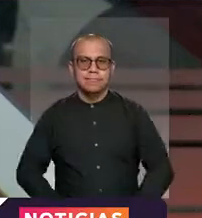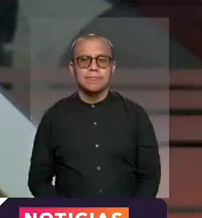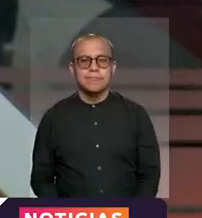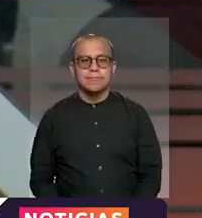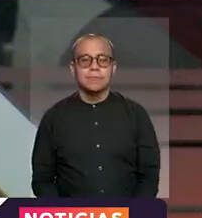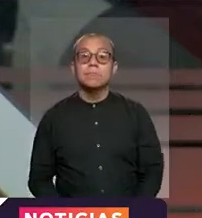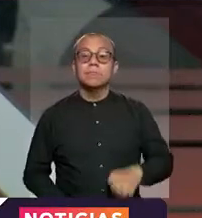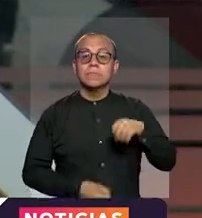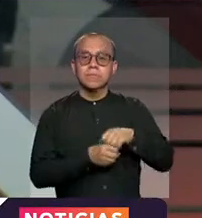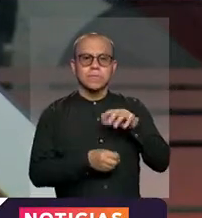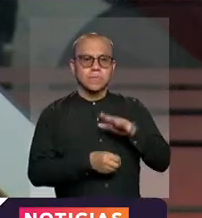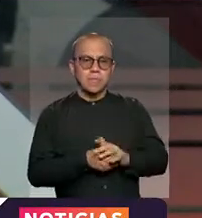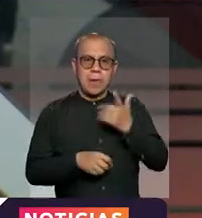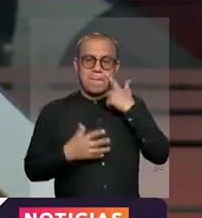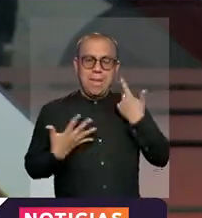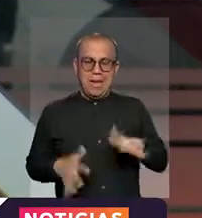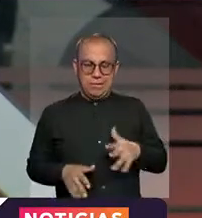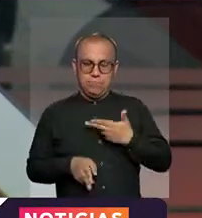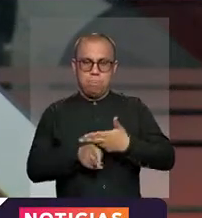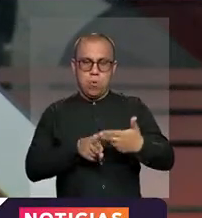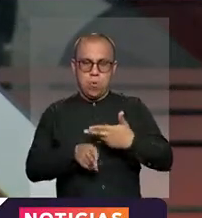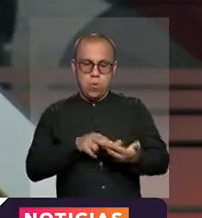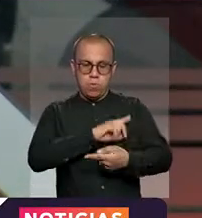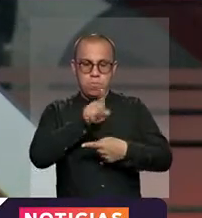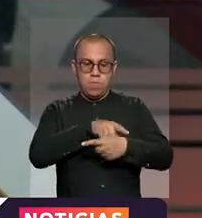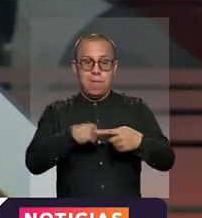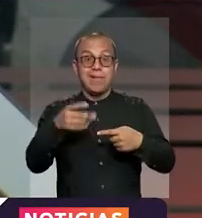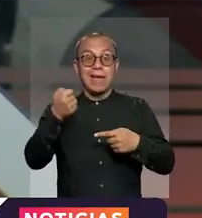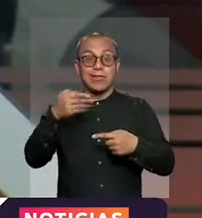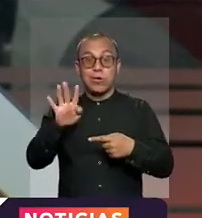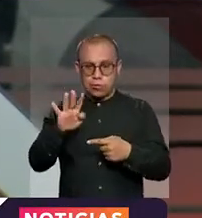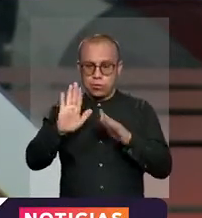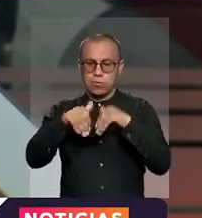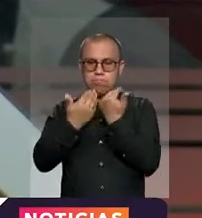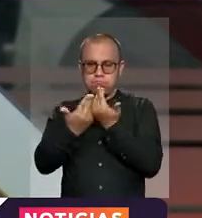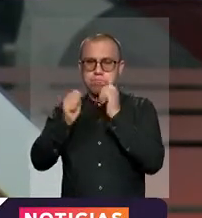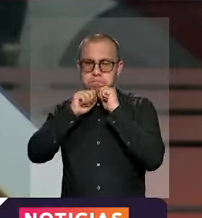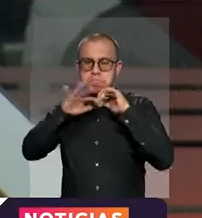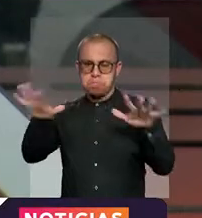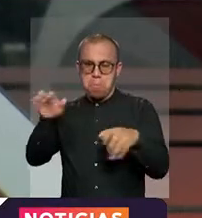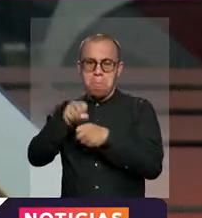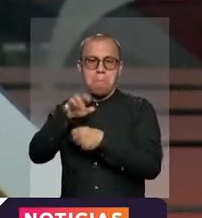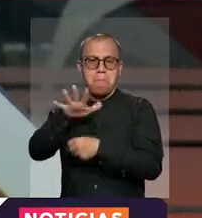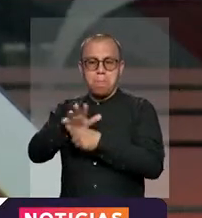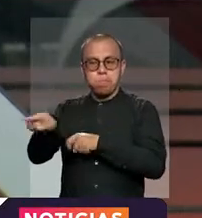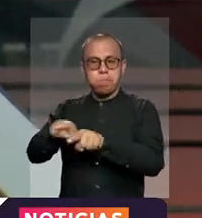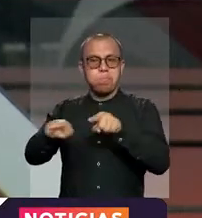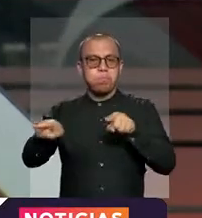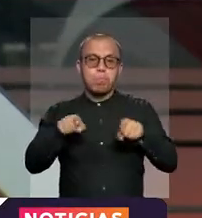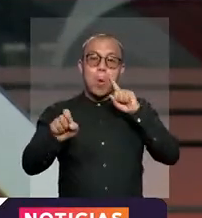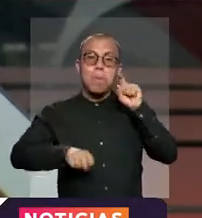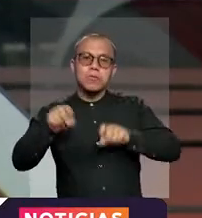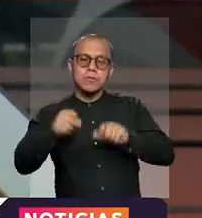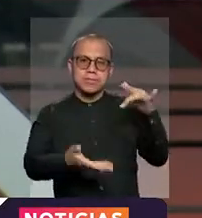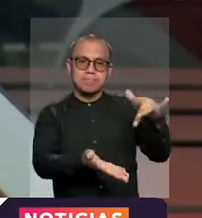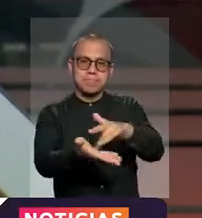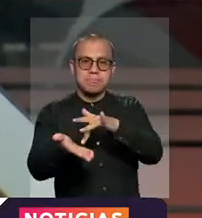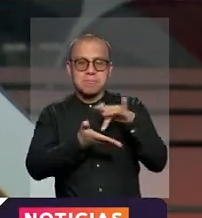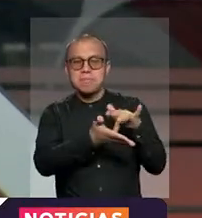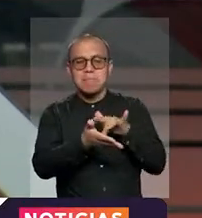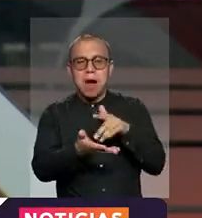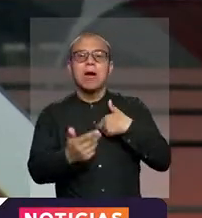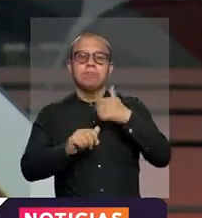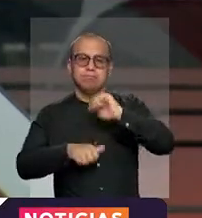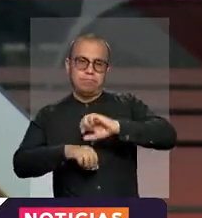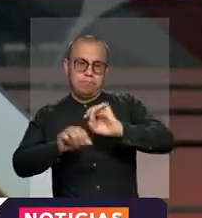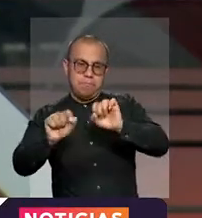El distrito prevé que esta semana 14 colegios públicos más inicien alternancia. De esta manera serán 56